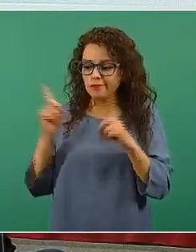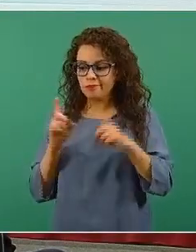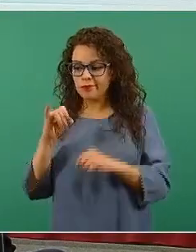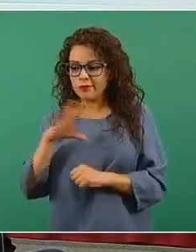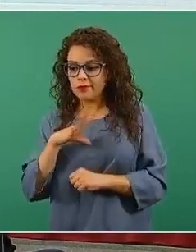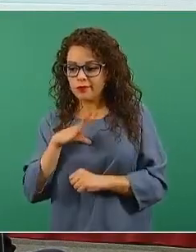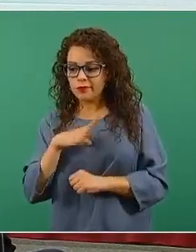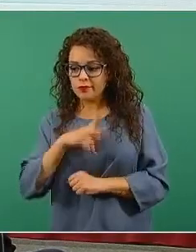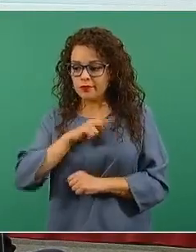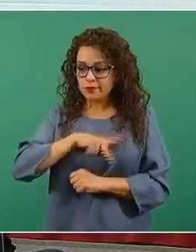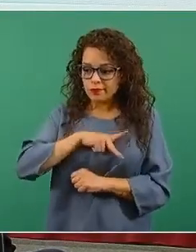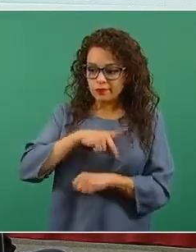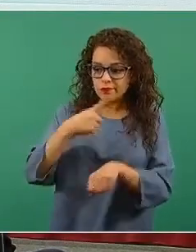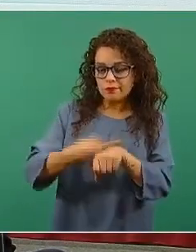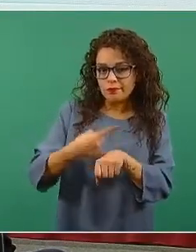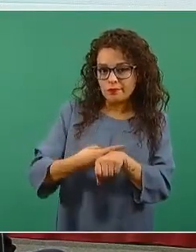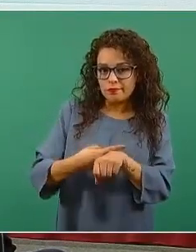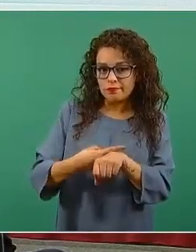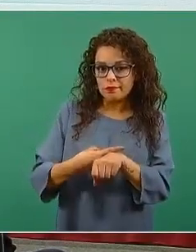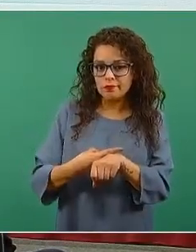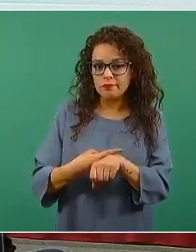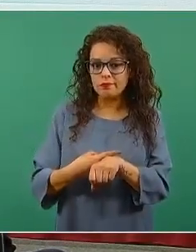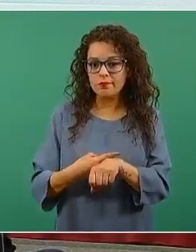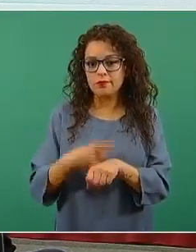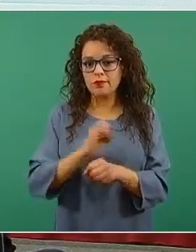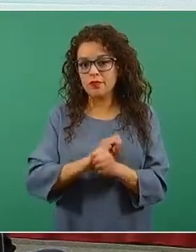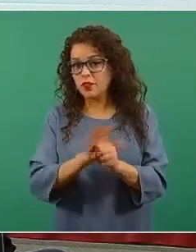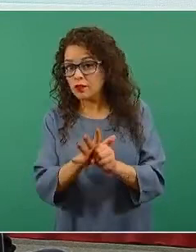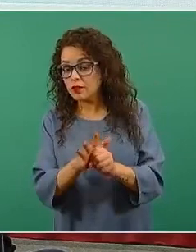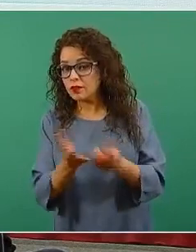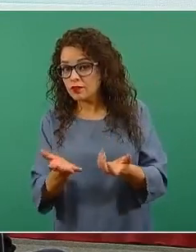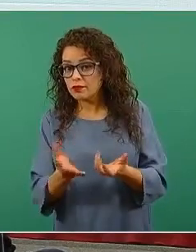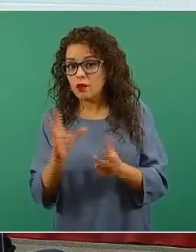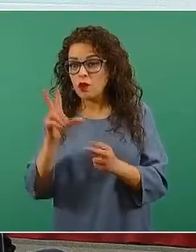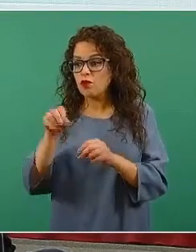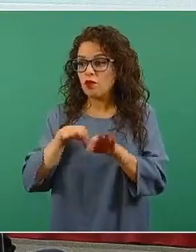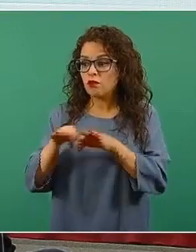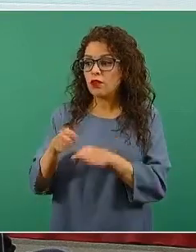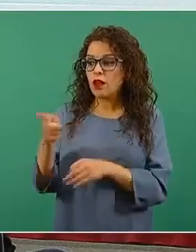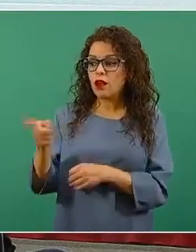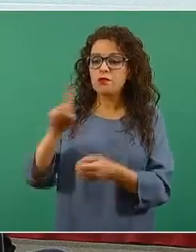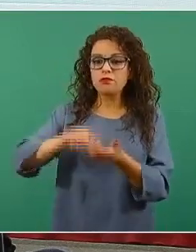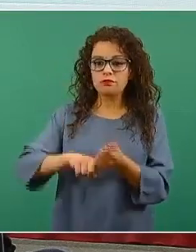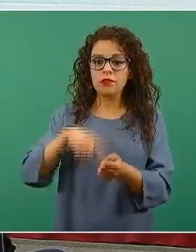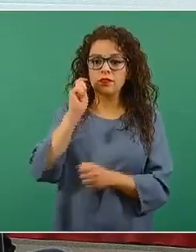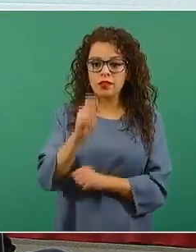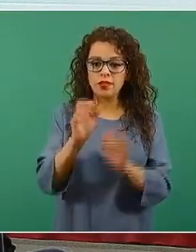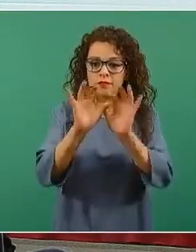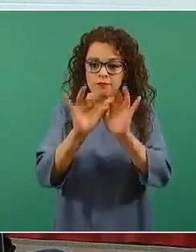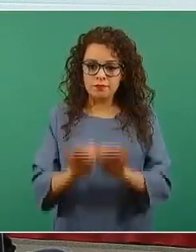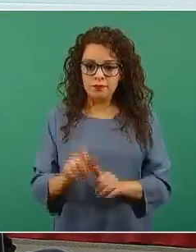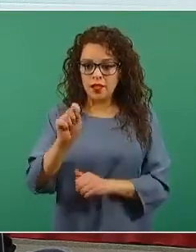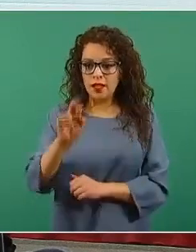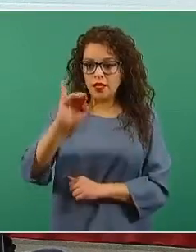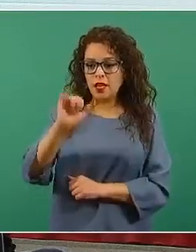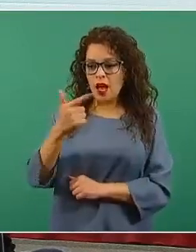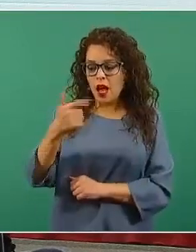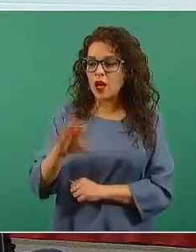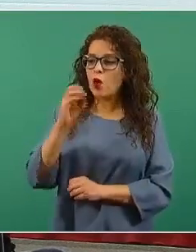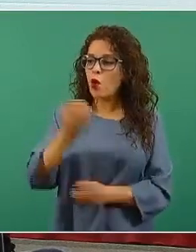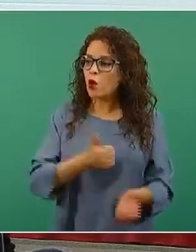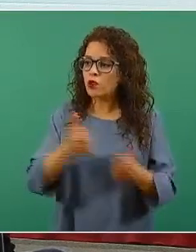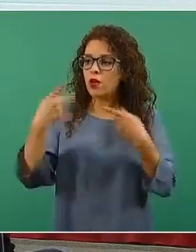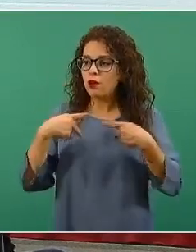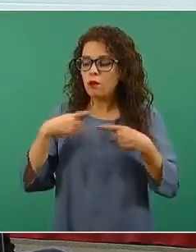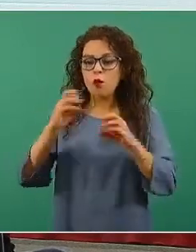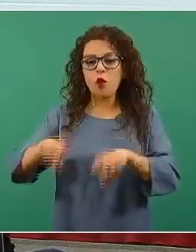de COVID, no trabajan en el triage, no hay manejo, traslado o terapia a